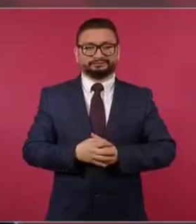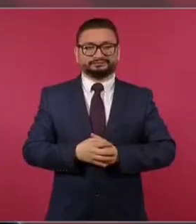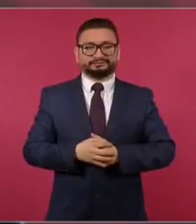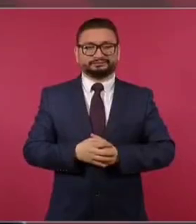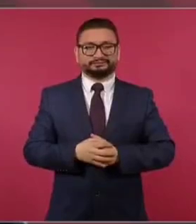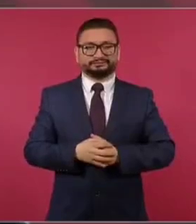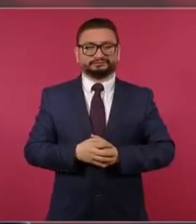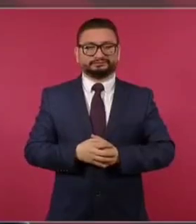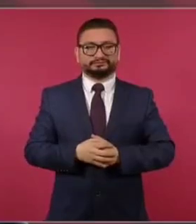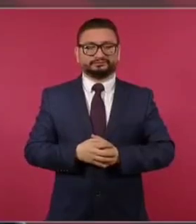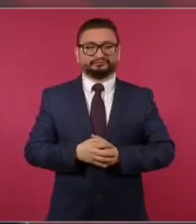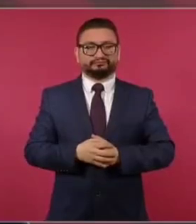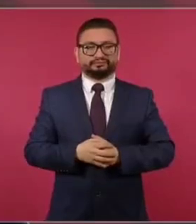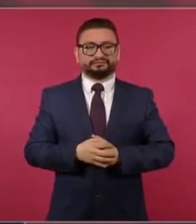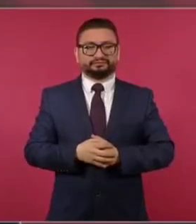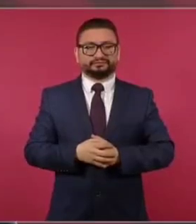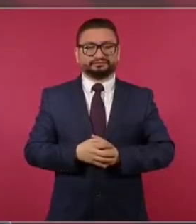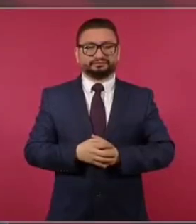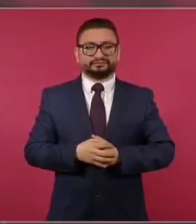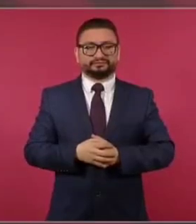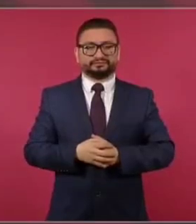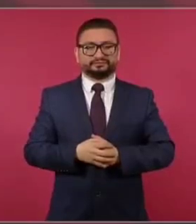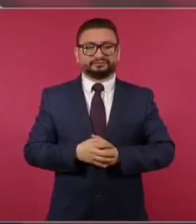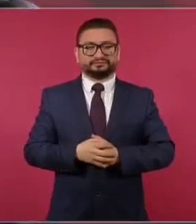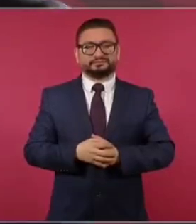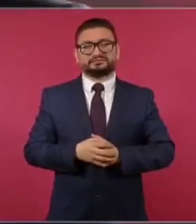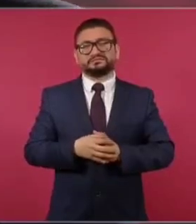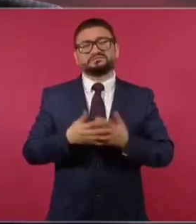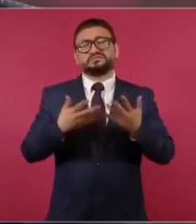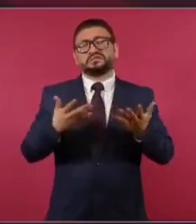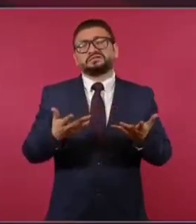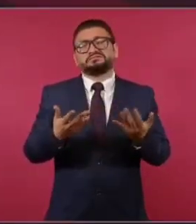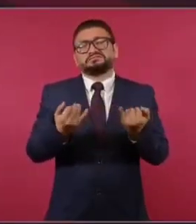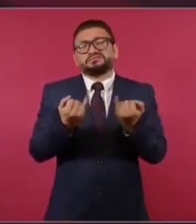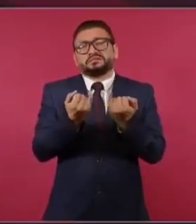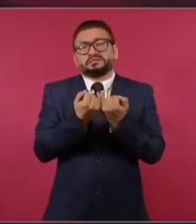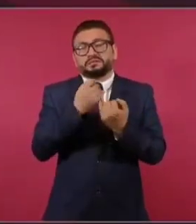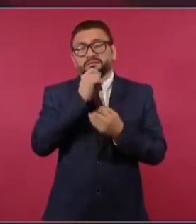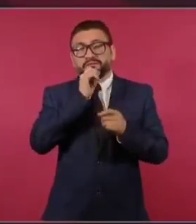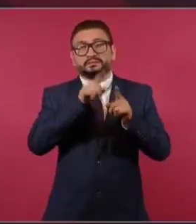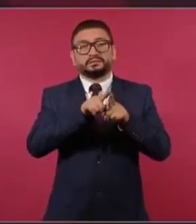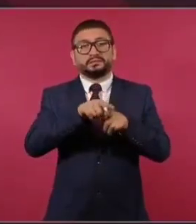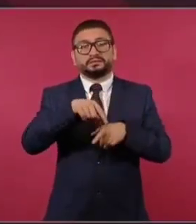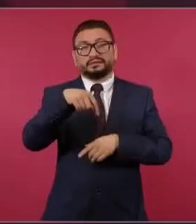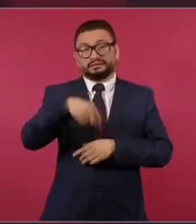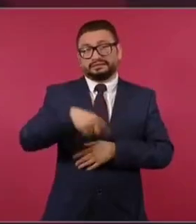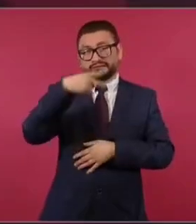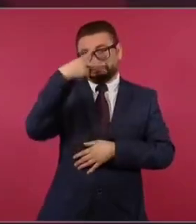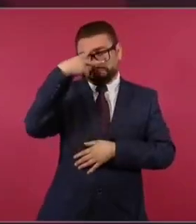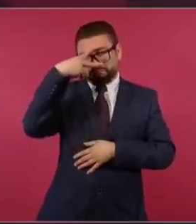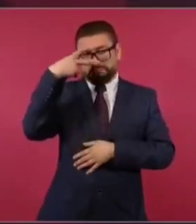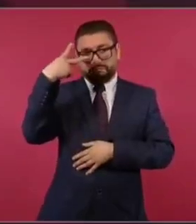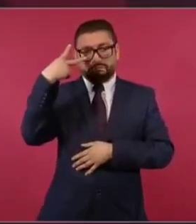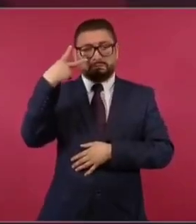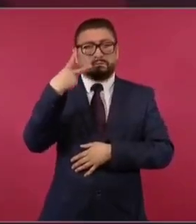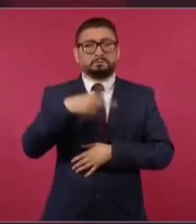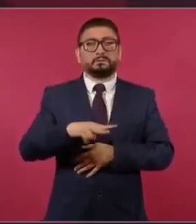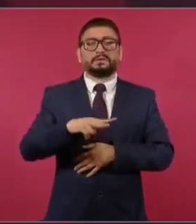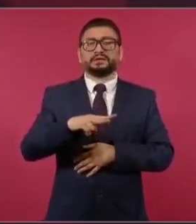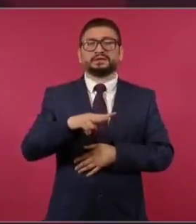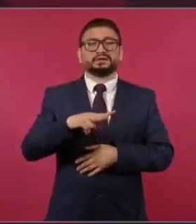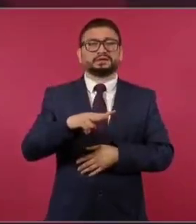México tiene una situación